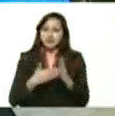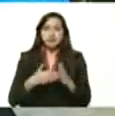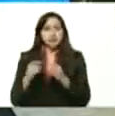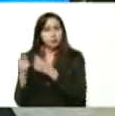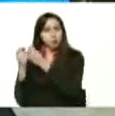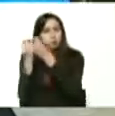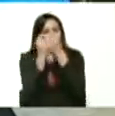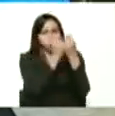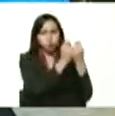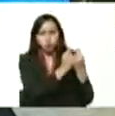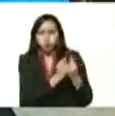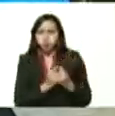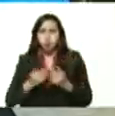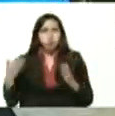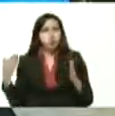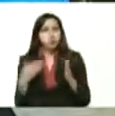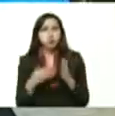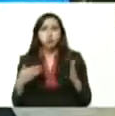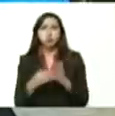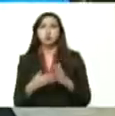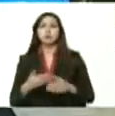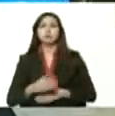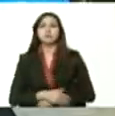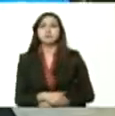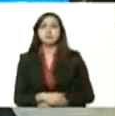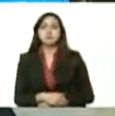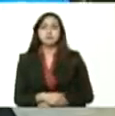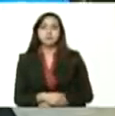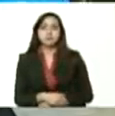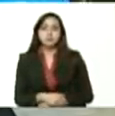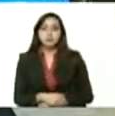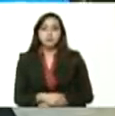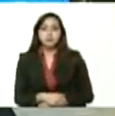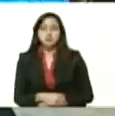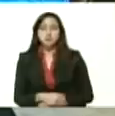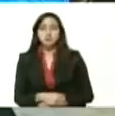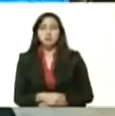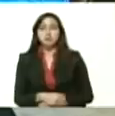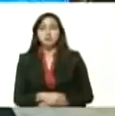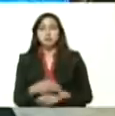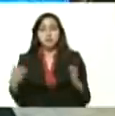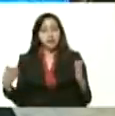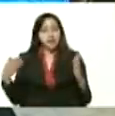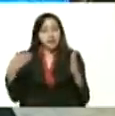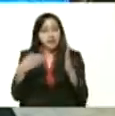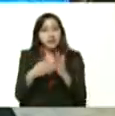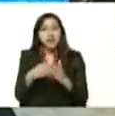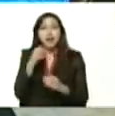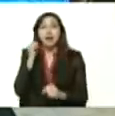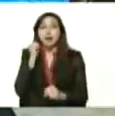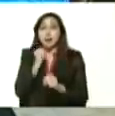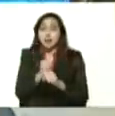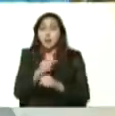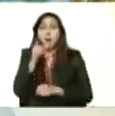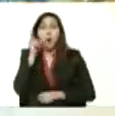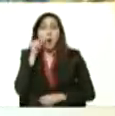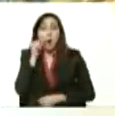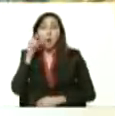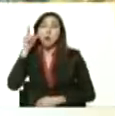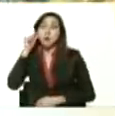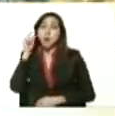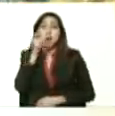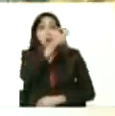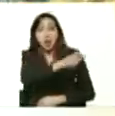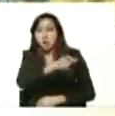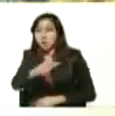los ingresos, y dañando los ingresos, impactar directamente en el trabajador, en la trabajadora, en